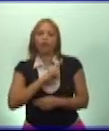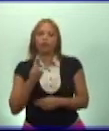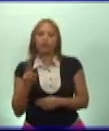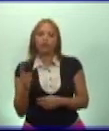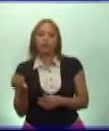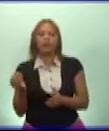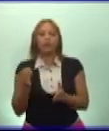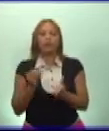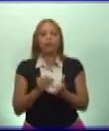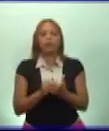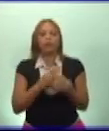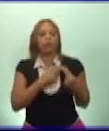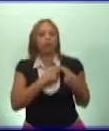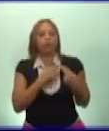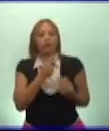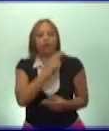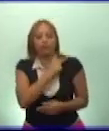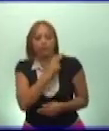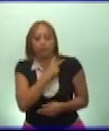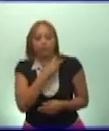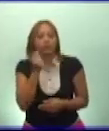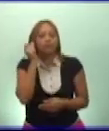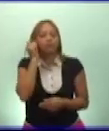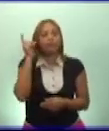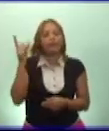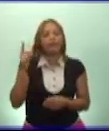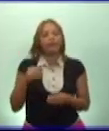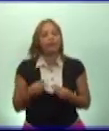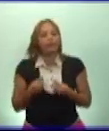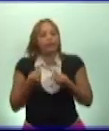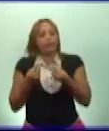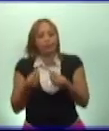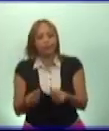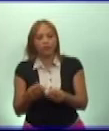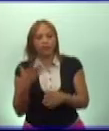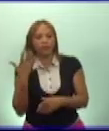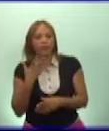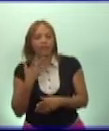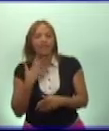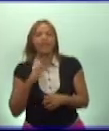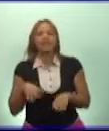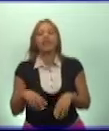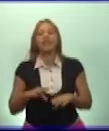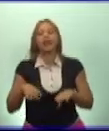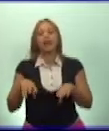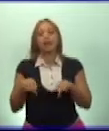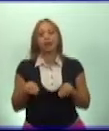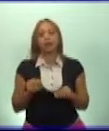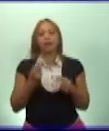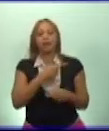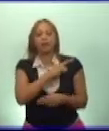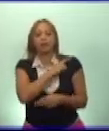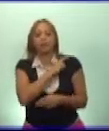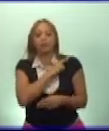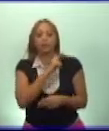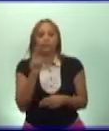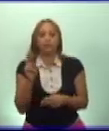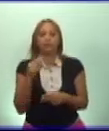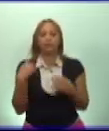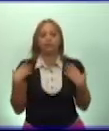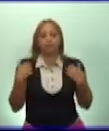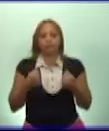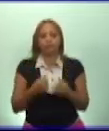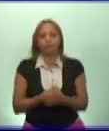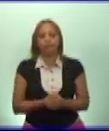su jefatura, su sabiduría y su experiencia a disposición de la nueva dirección revolucionaria. En el primer